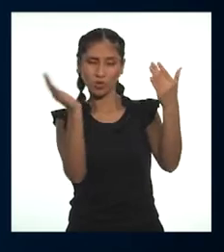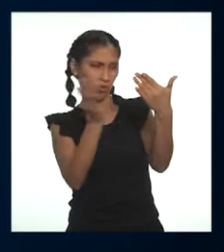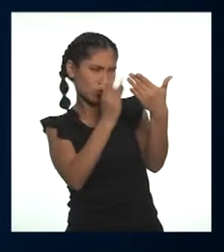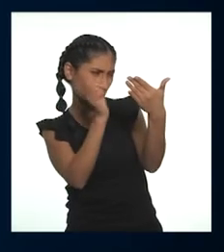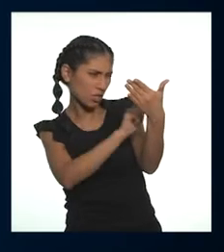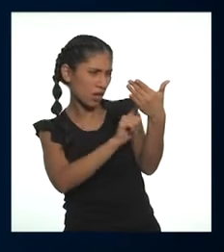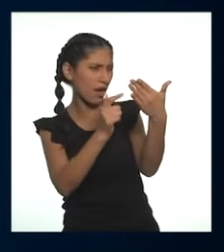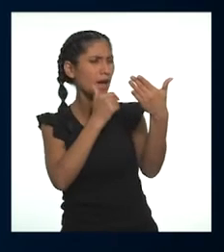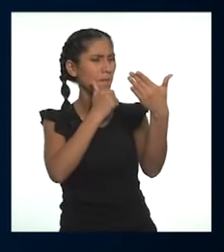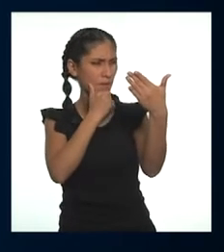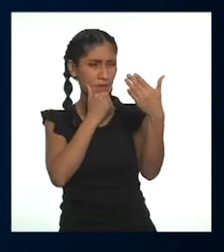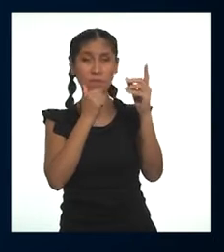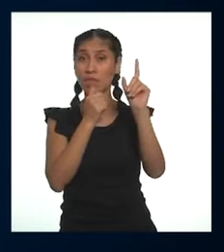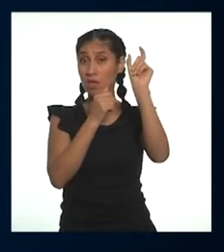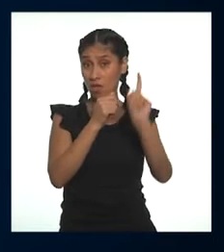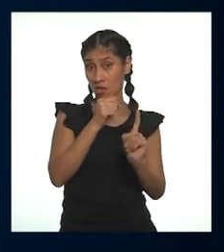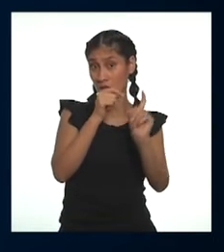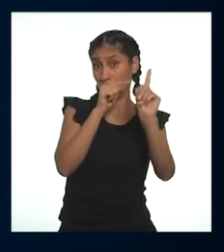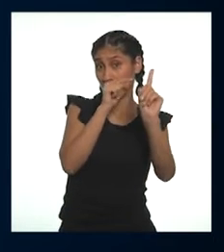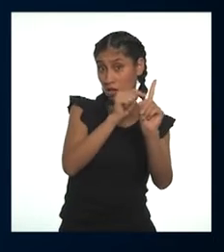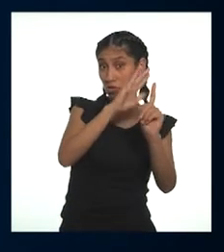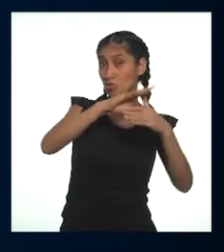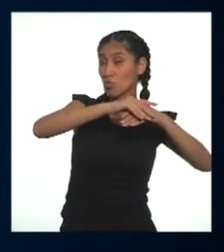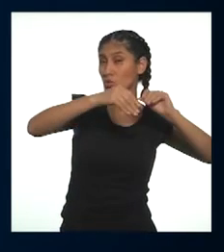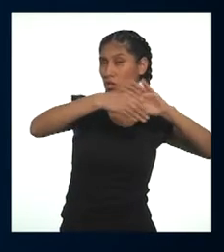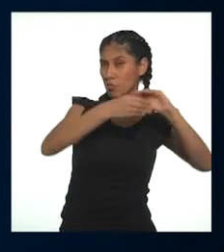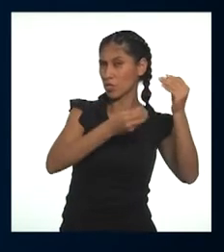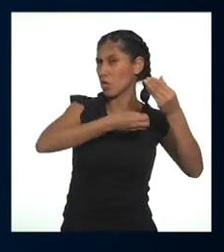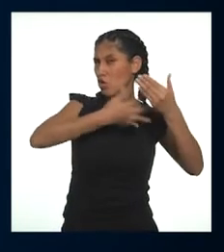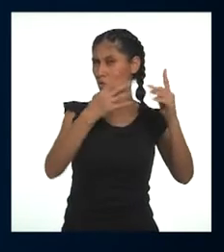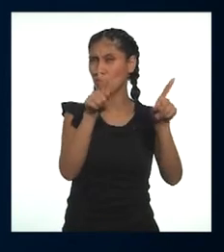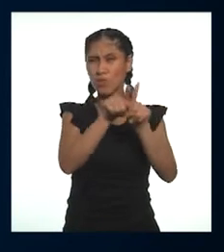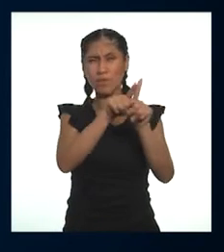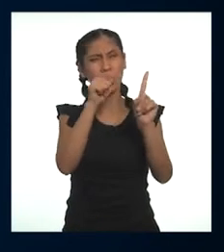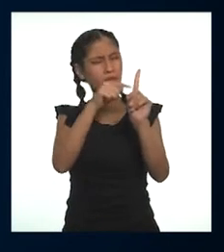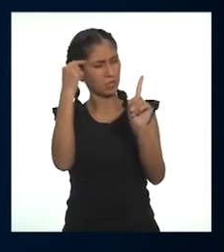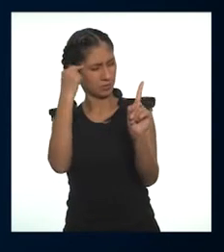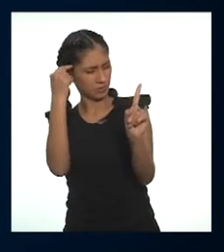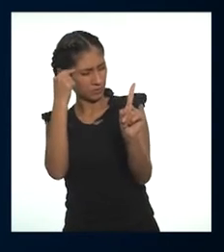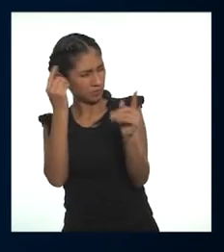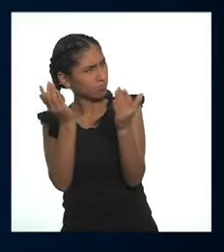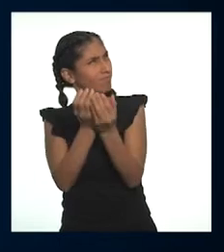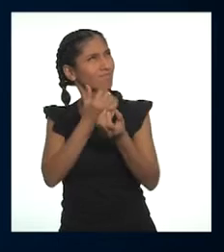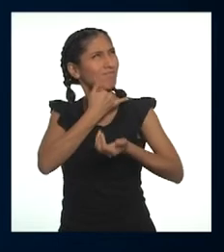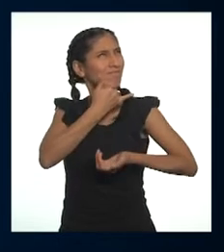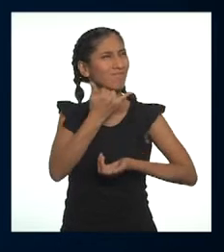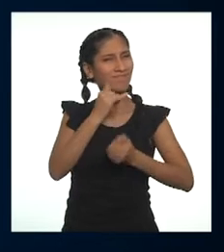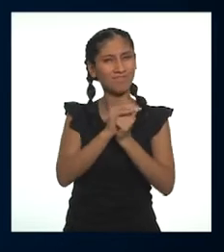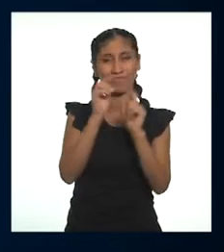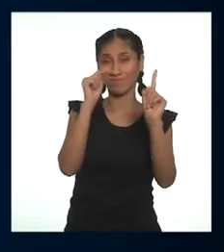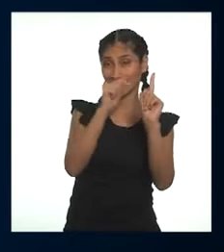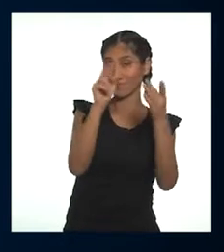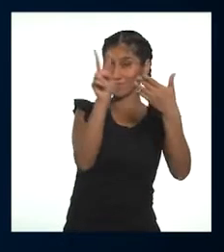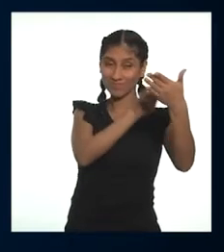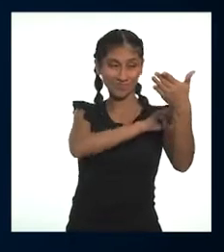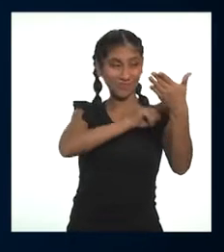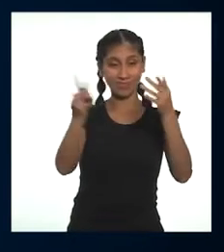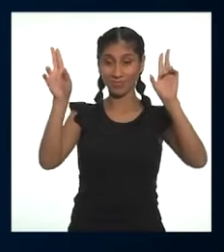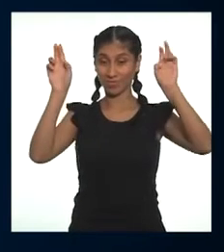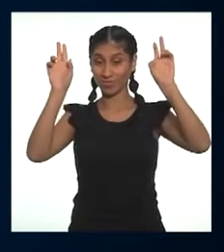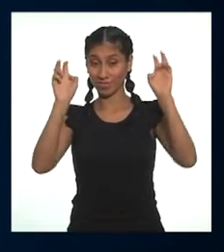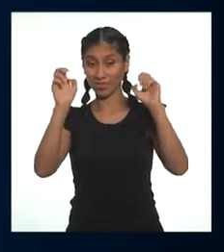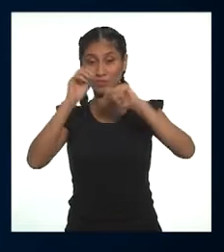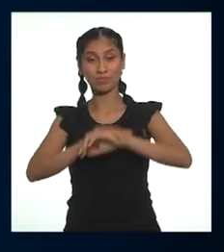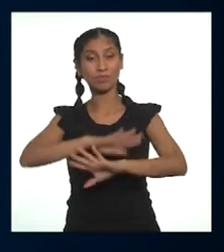relato donde podemos conocer su experiencia y algunas reflexiones en su paso por la escuela. Este